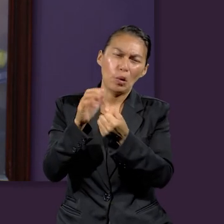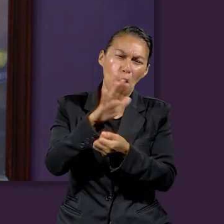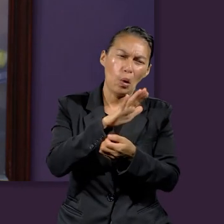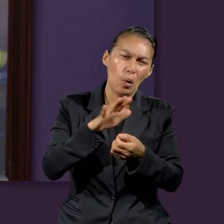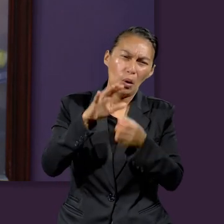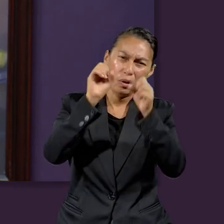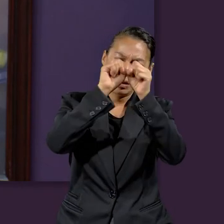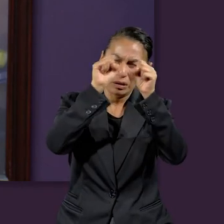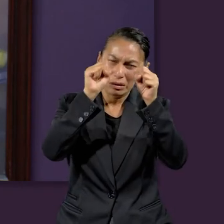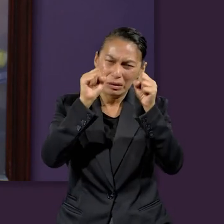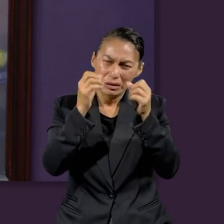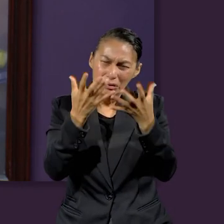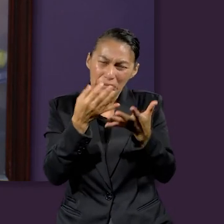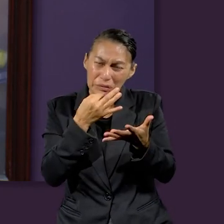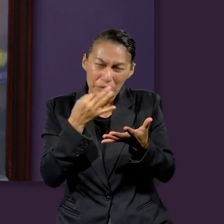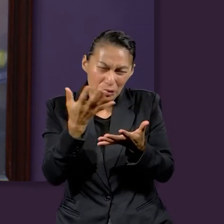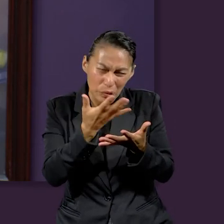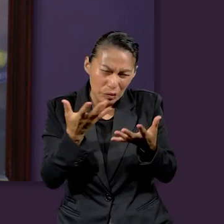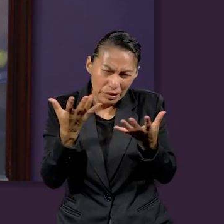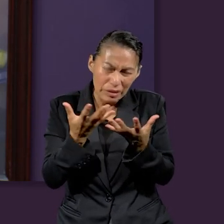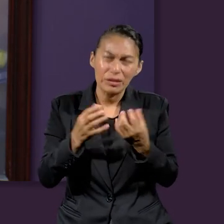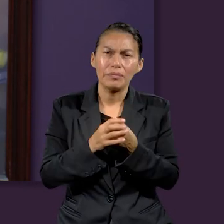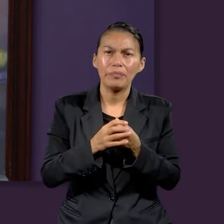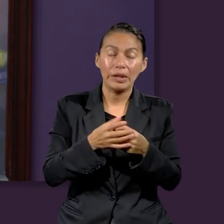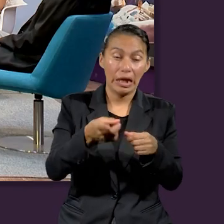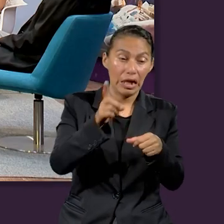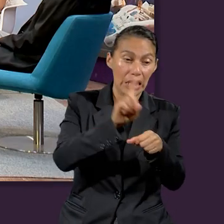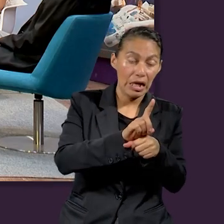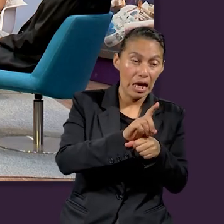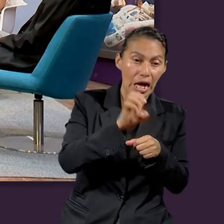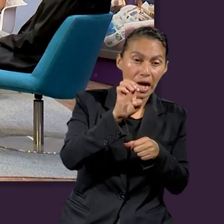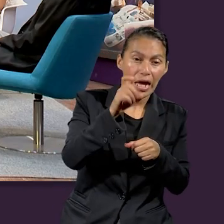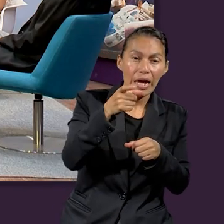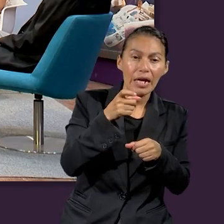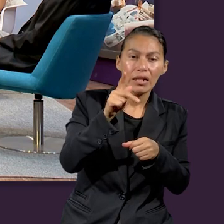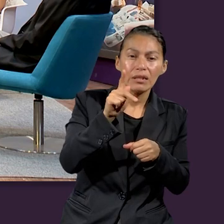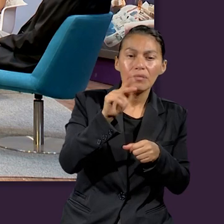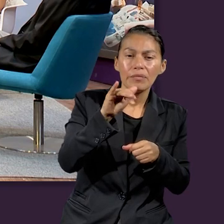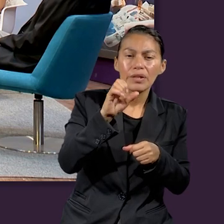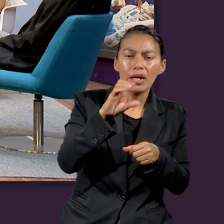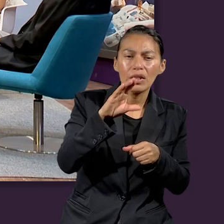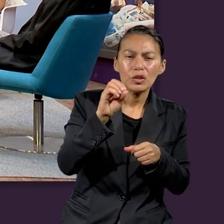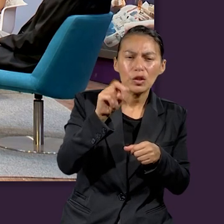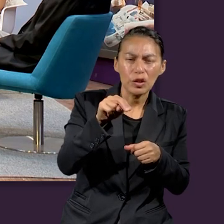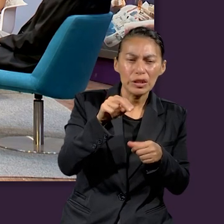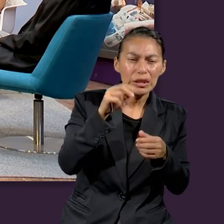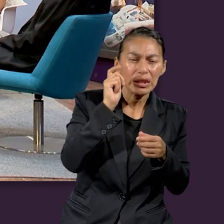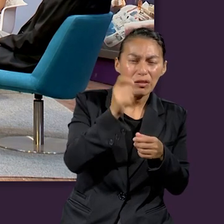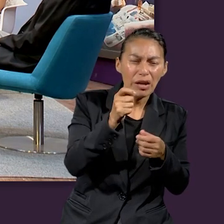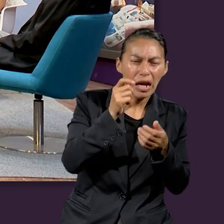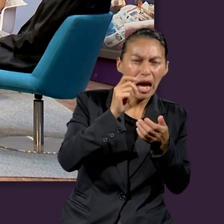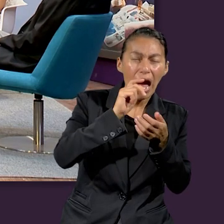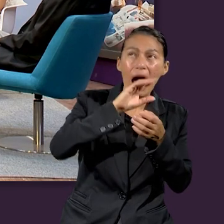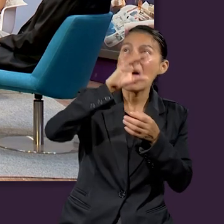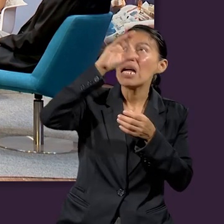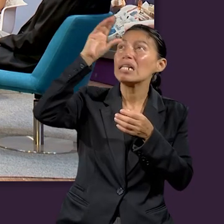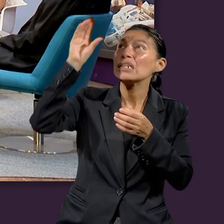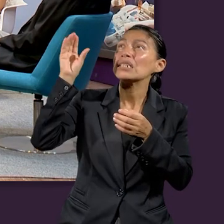Entonces, el día de la expiación en la tierra figura claramente la purificación del santuario celestial.